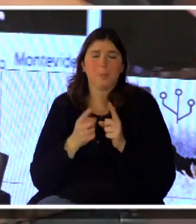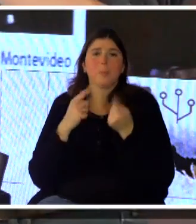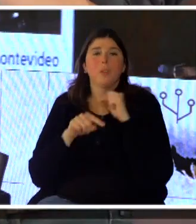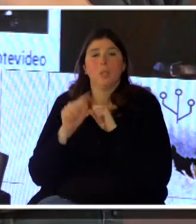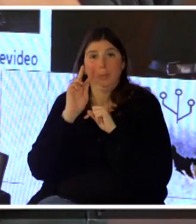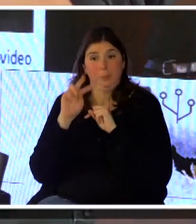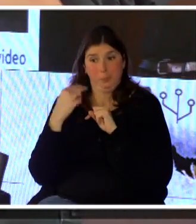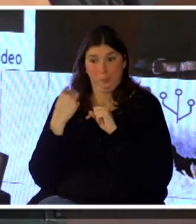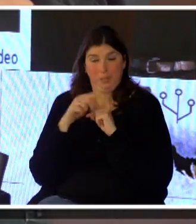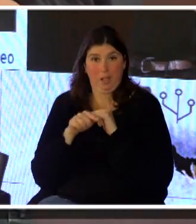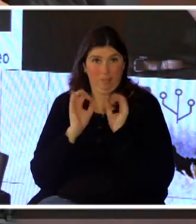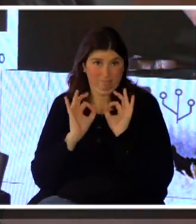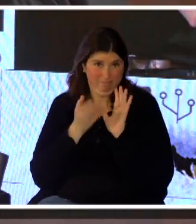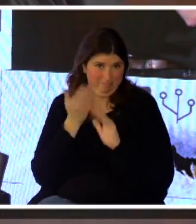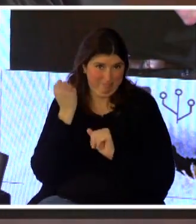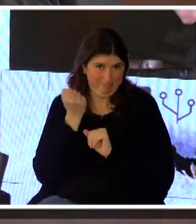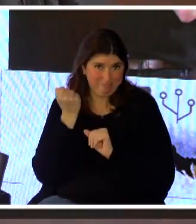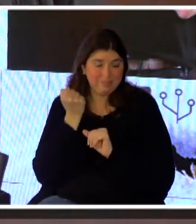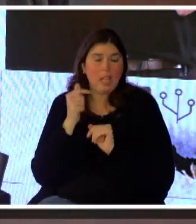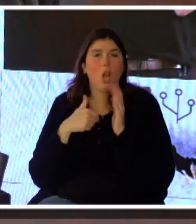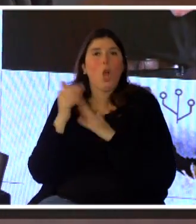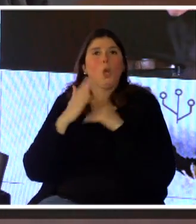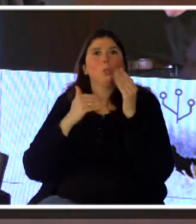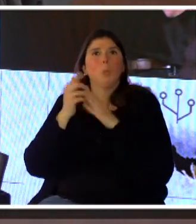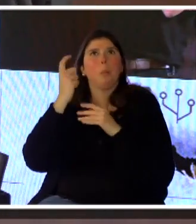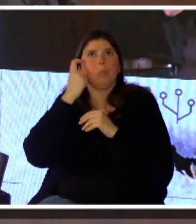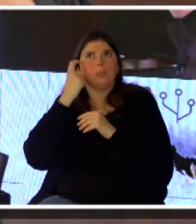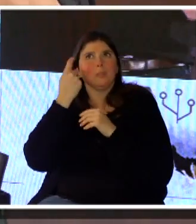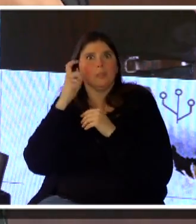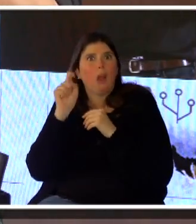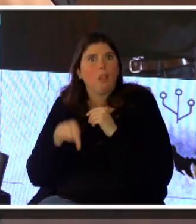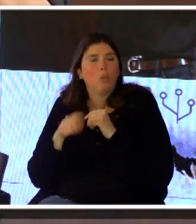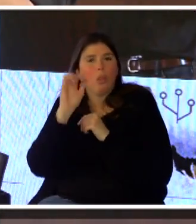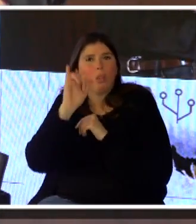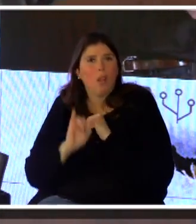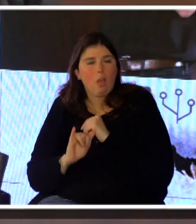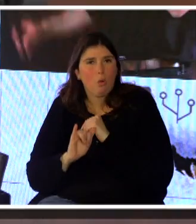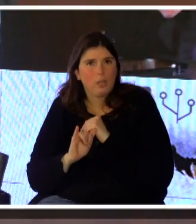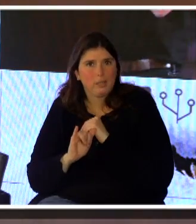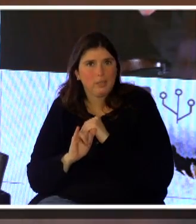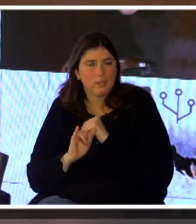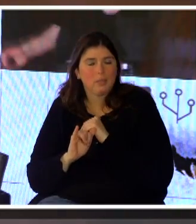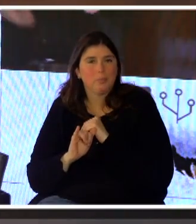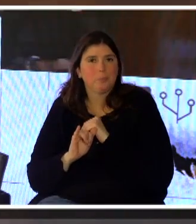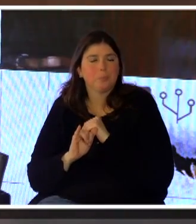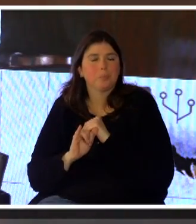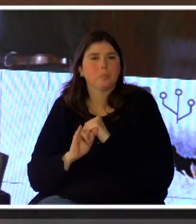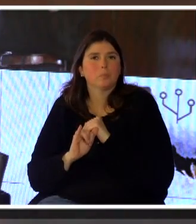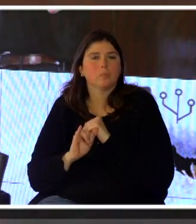la gracia de esto, que construir estos indicadores de alto nivel a partir de los cubos es